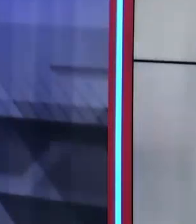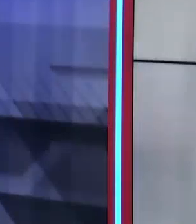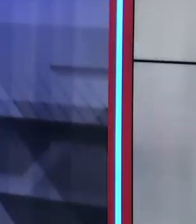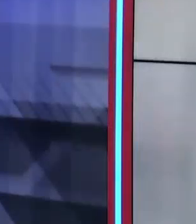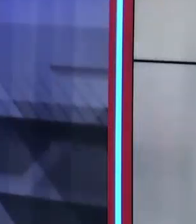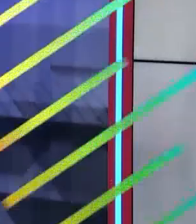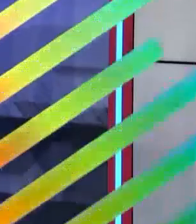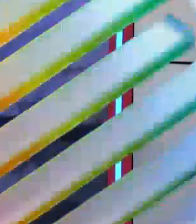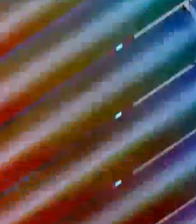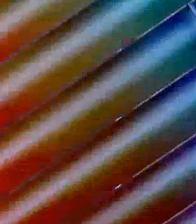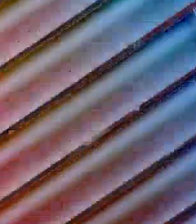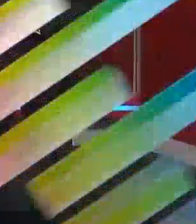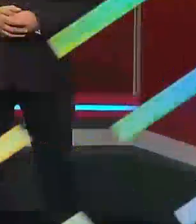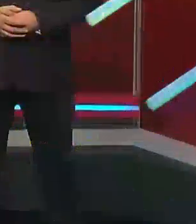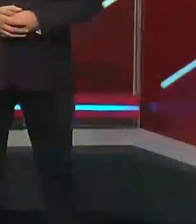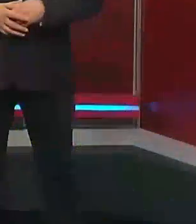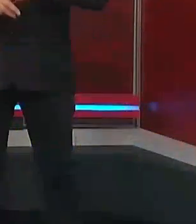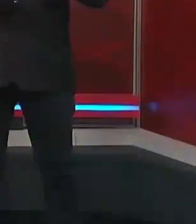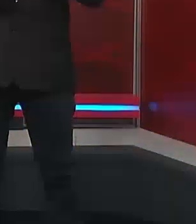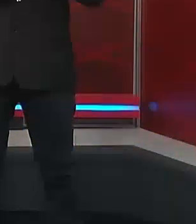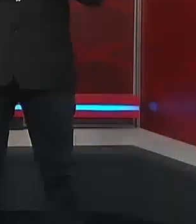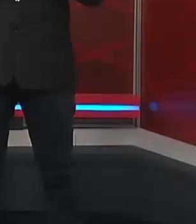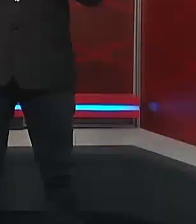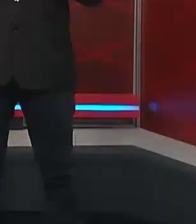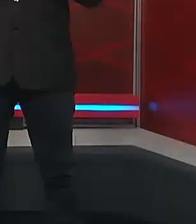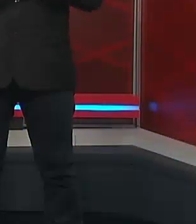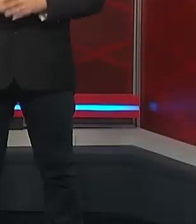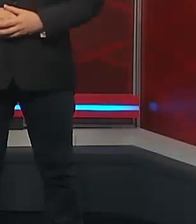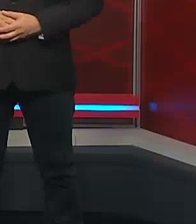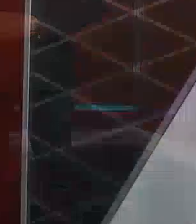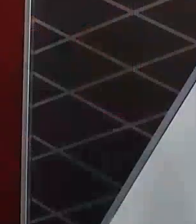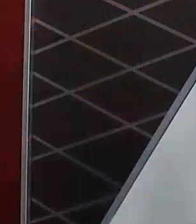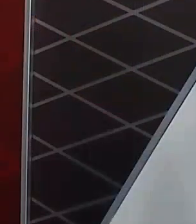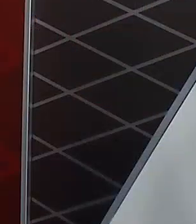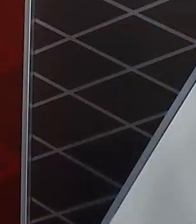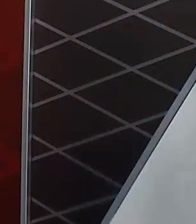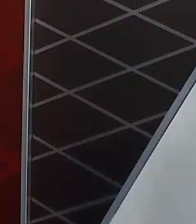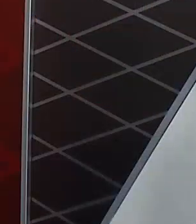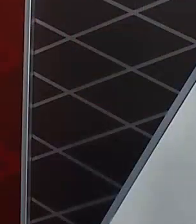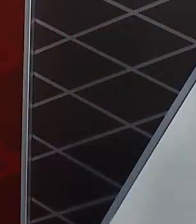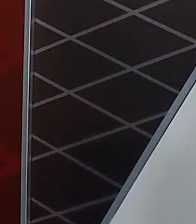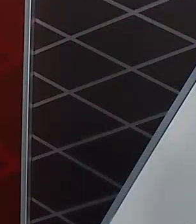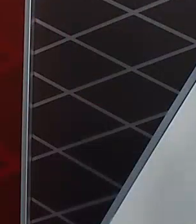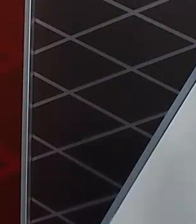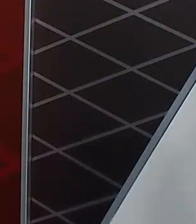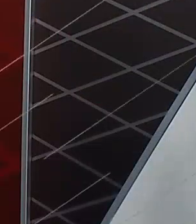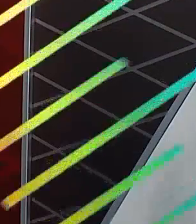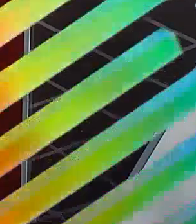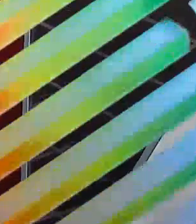Constitución. Constitución. Ley. Ley.